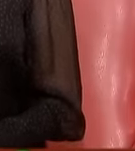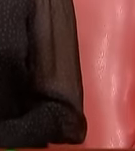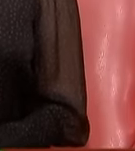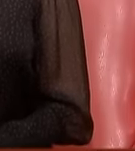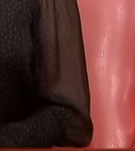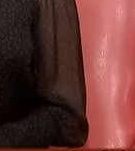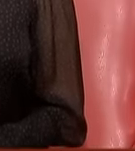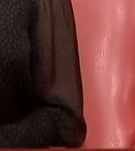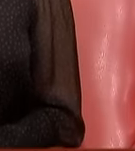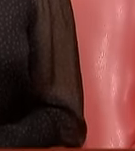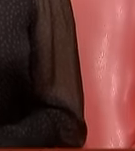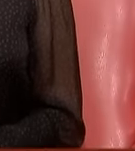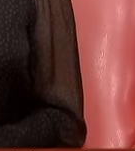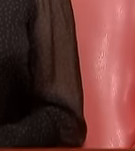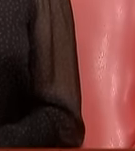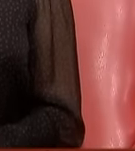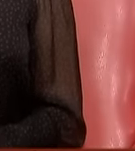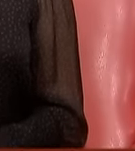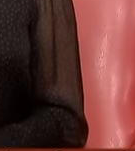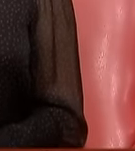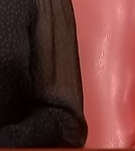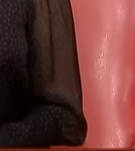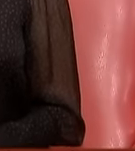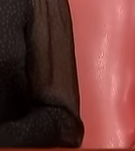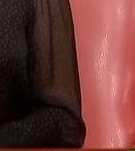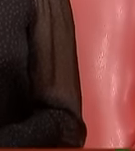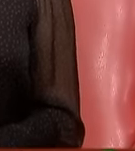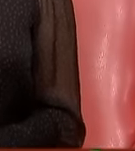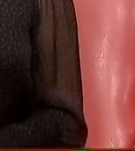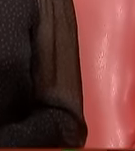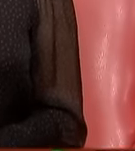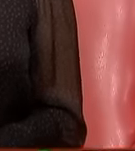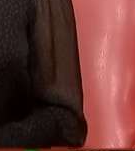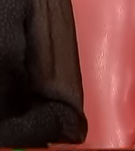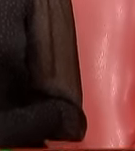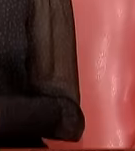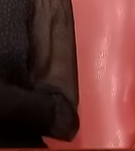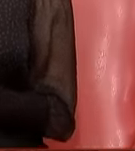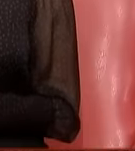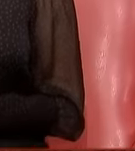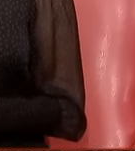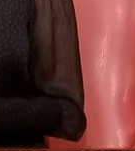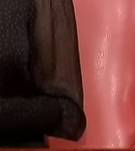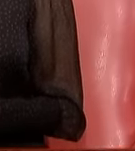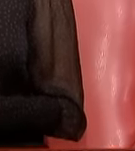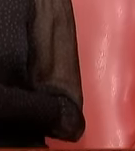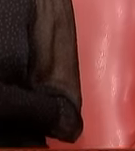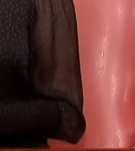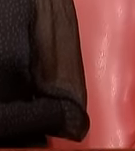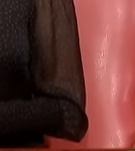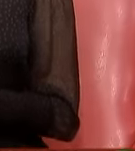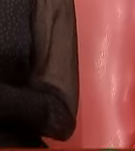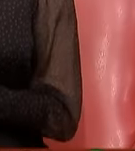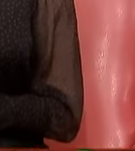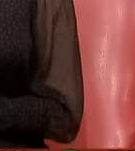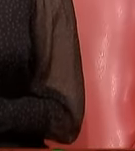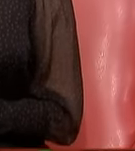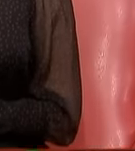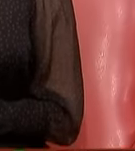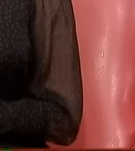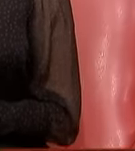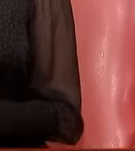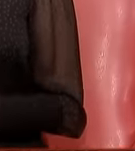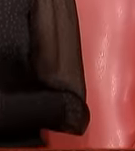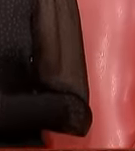había algunas transmisiones en directo por parte de medios de diferentes medios así que pues sigue la polémica sin duda Donald